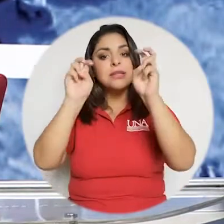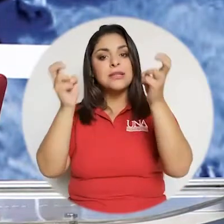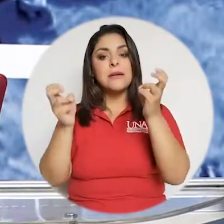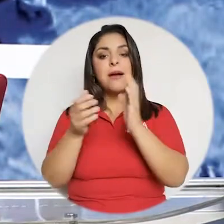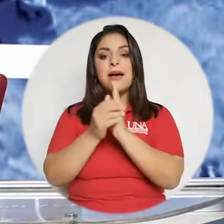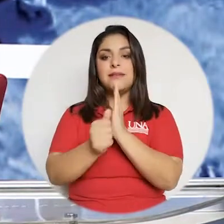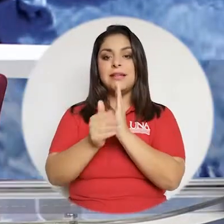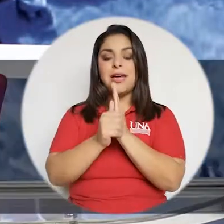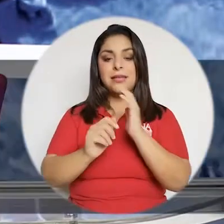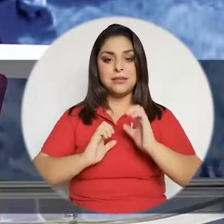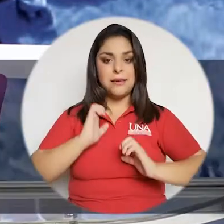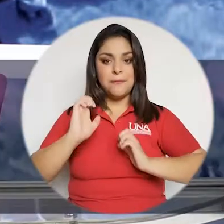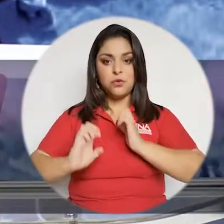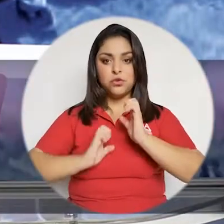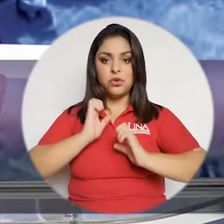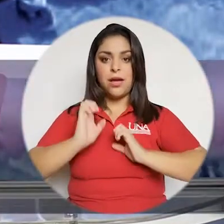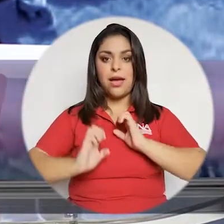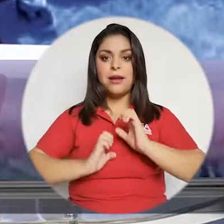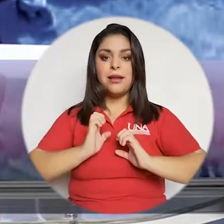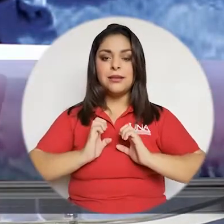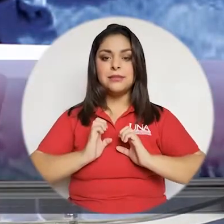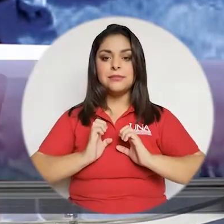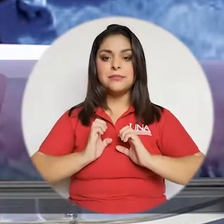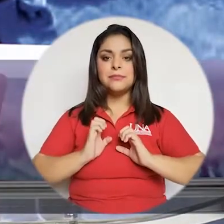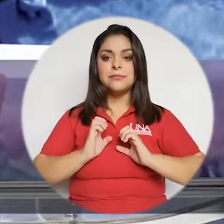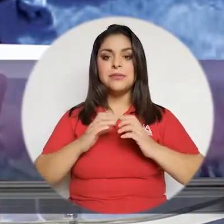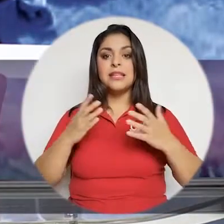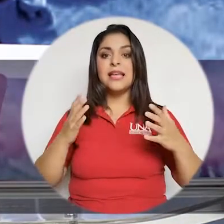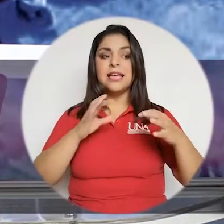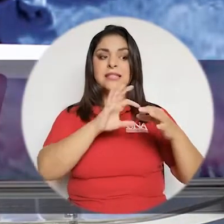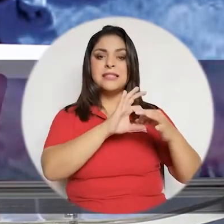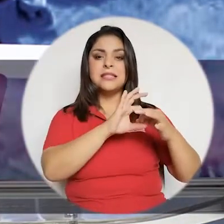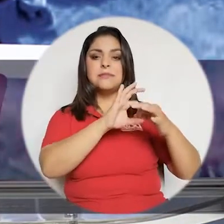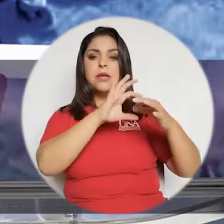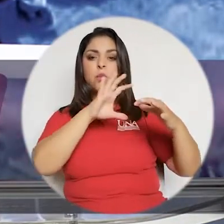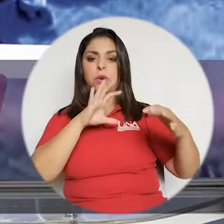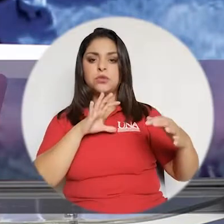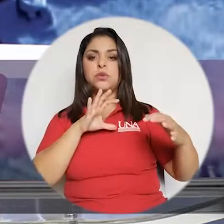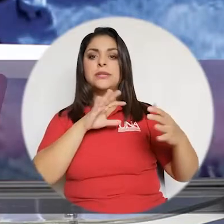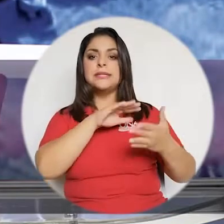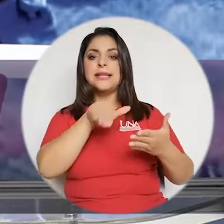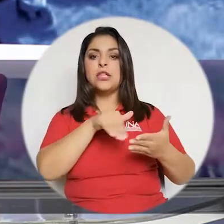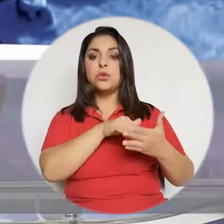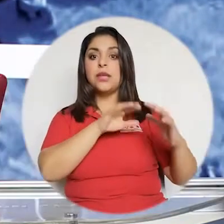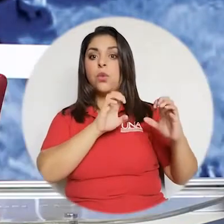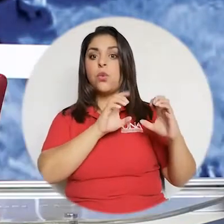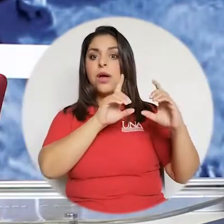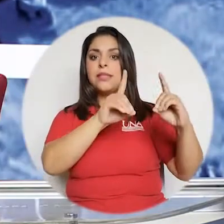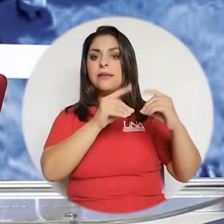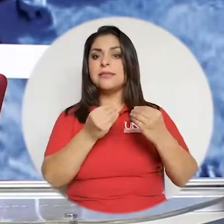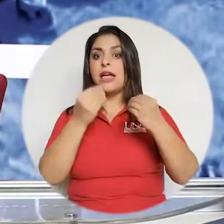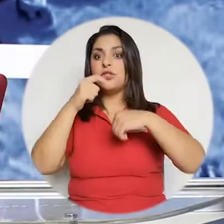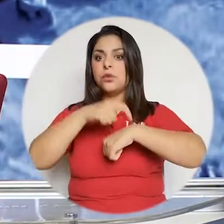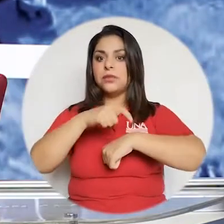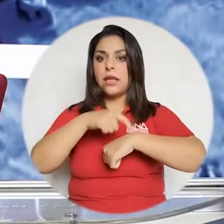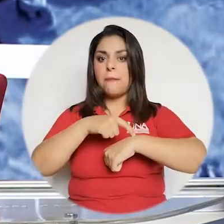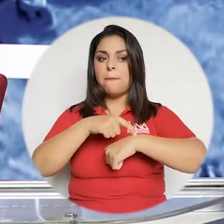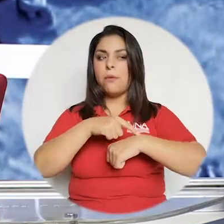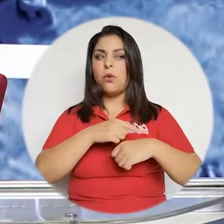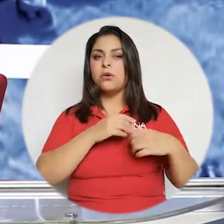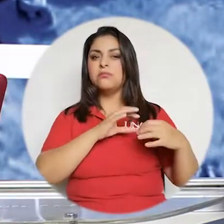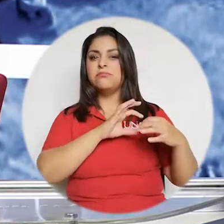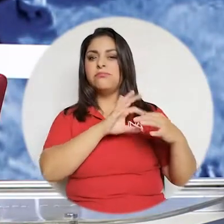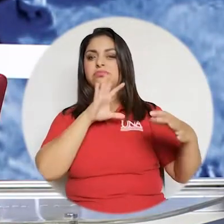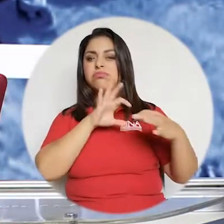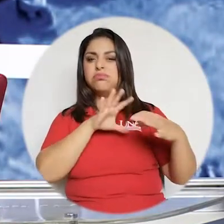el tema de las habilidades emocionales, de verdad, la desvinculación de los centros educativos durante tanto